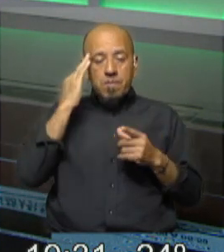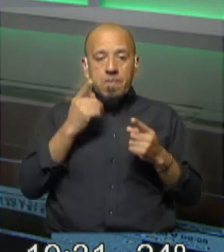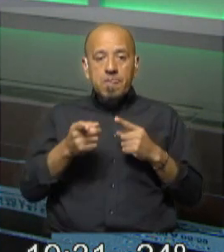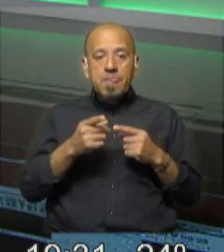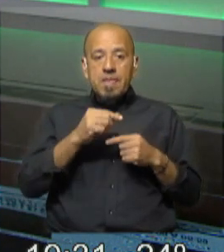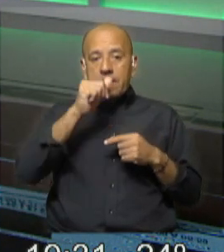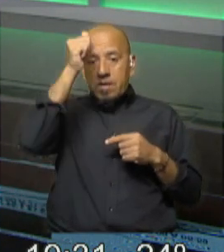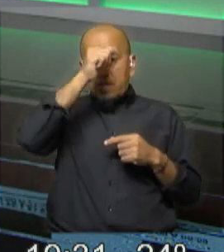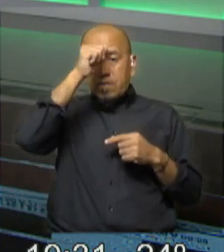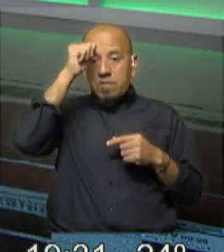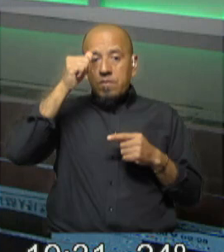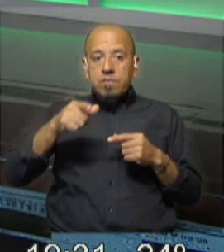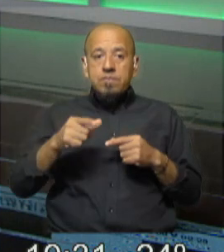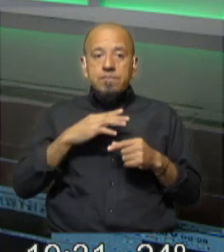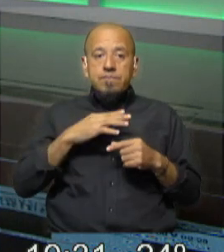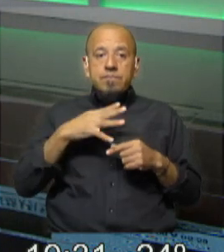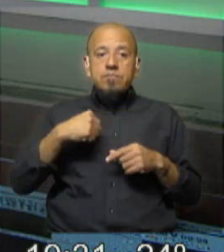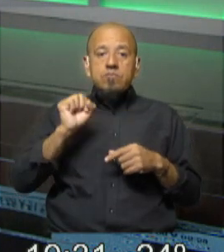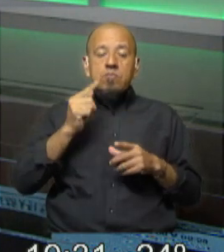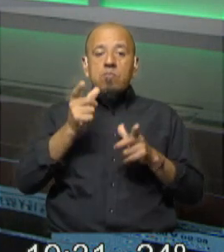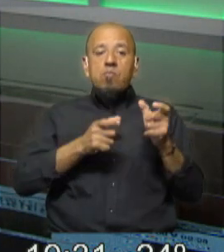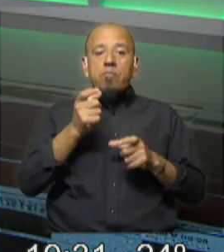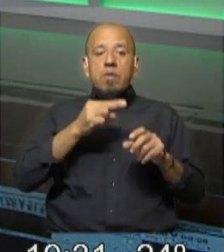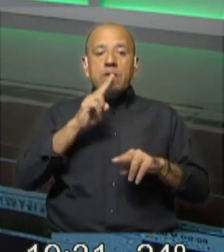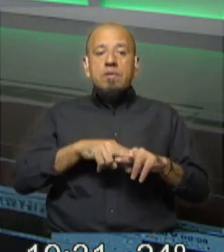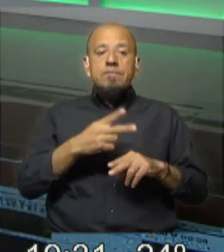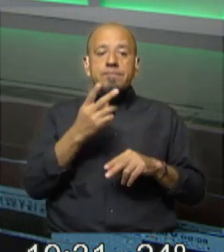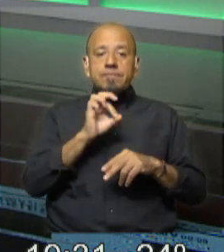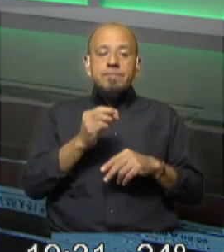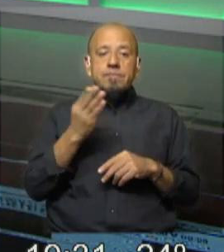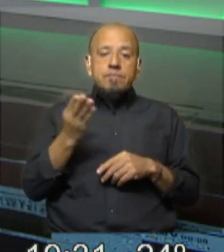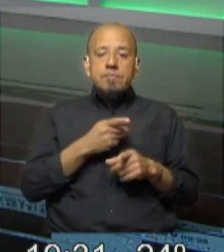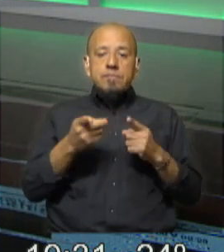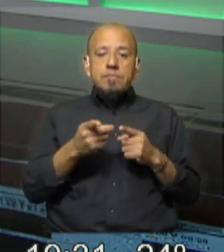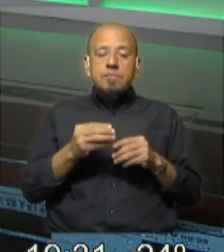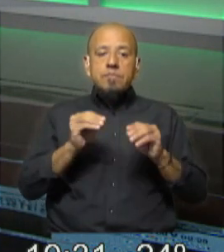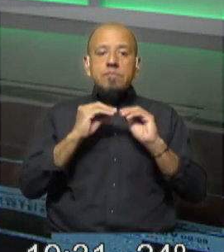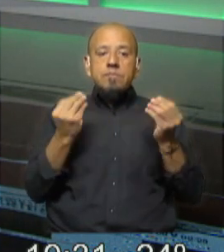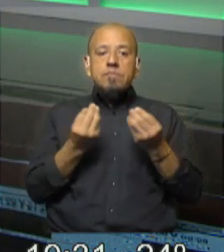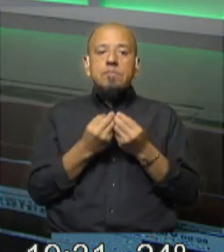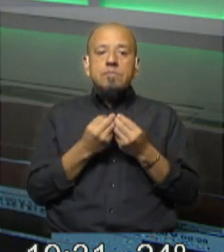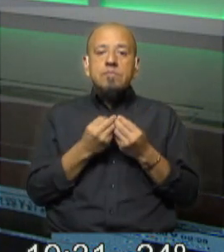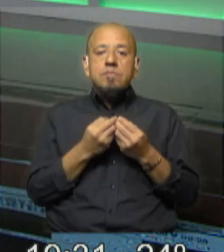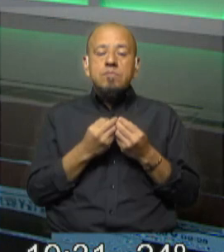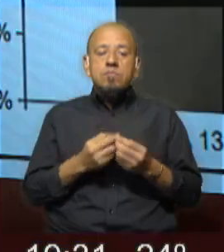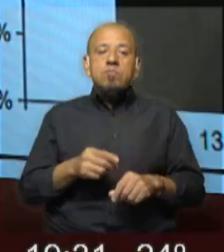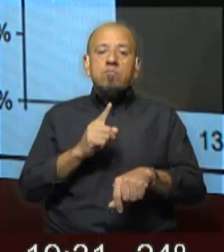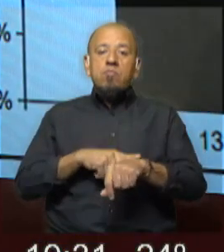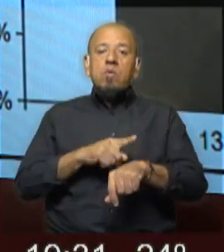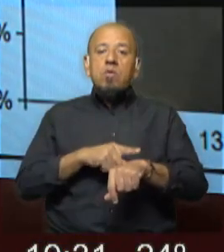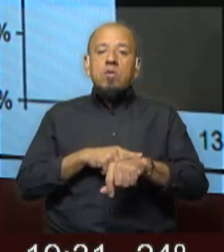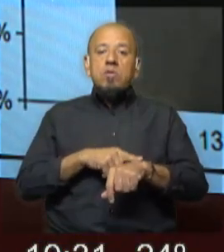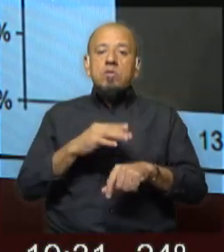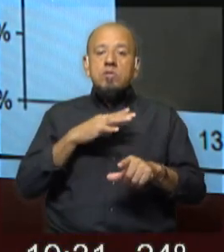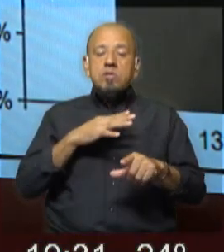El domingo es el día donde hay más homicidios, con un 20% de los casos y el horario en el que se